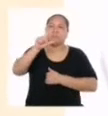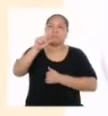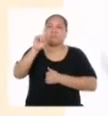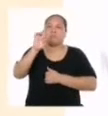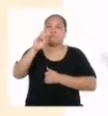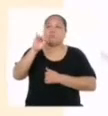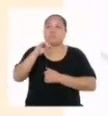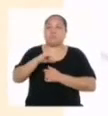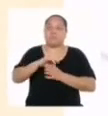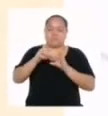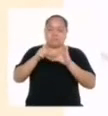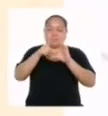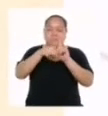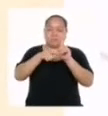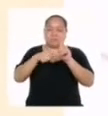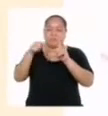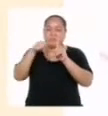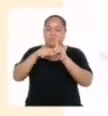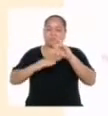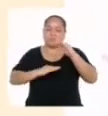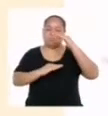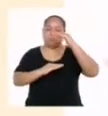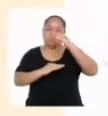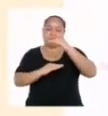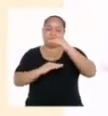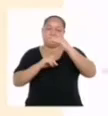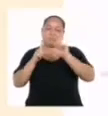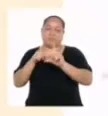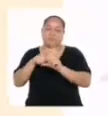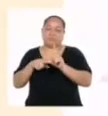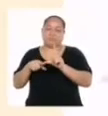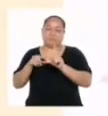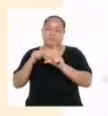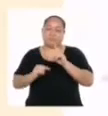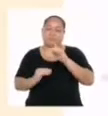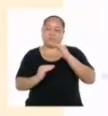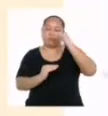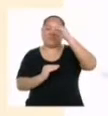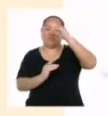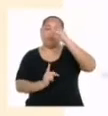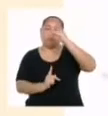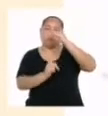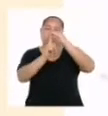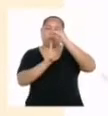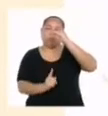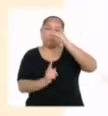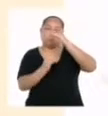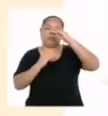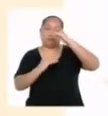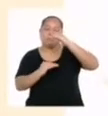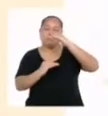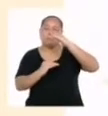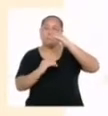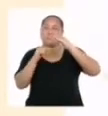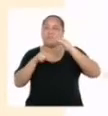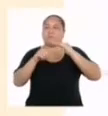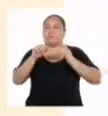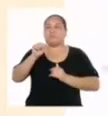Esta sería la línea perpendicular a las bases que une cualquier otro punto de ellas con otro punto de la otra base.